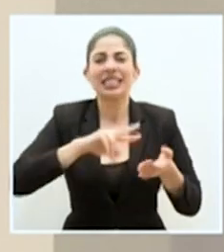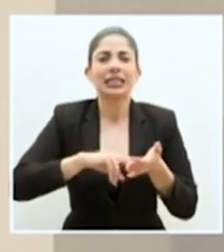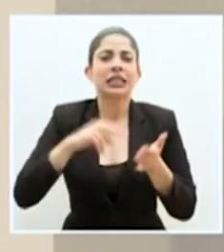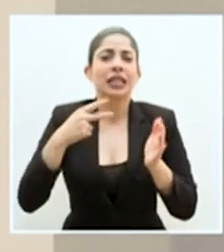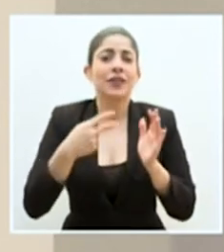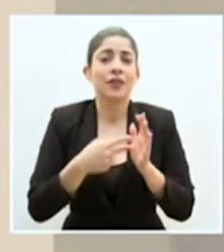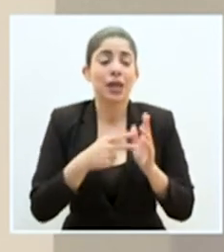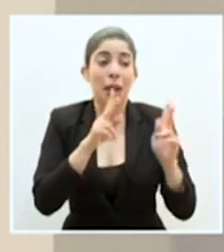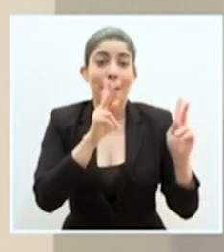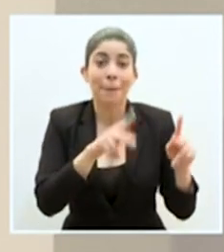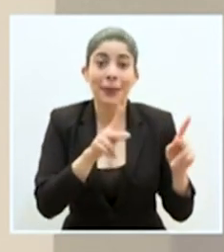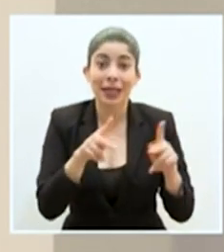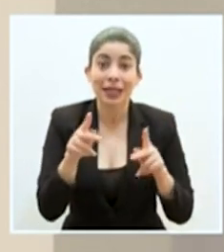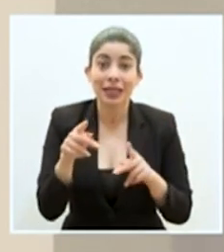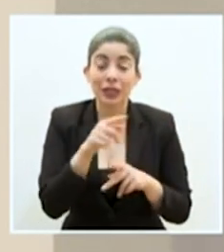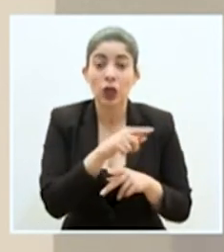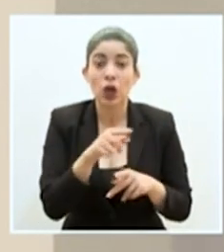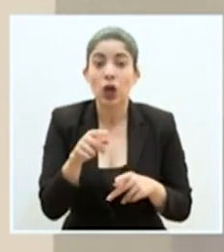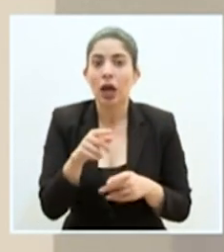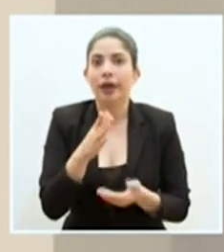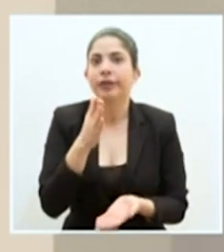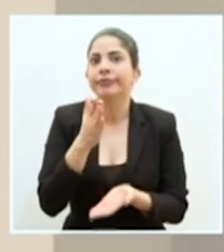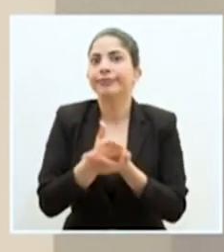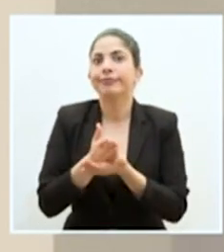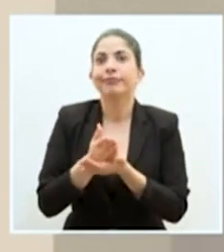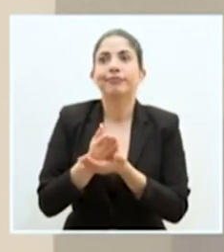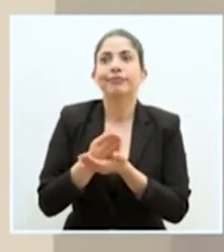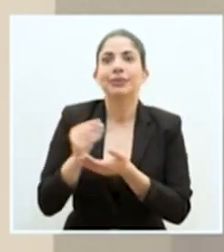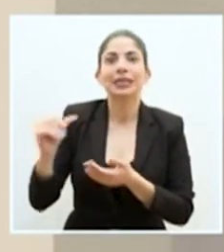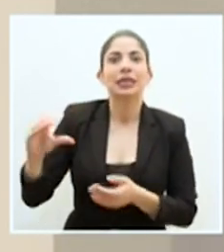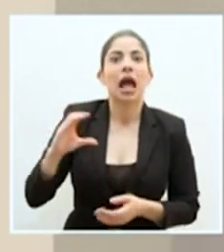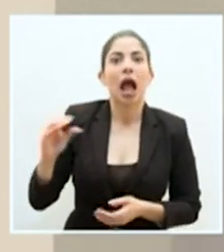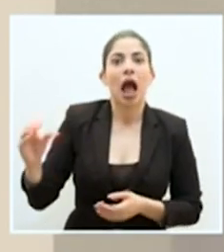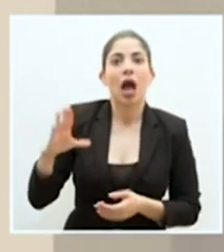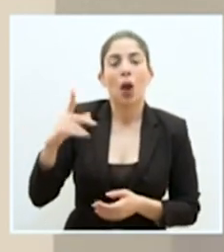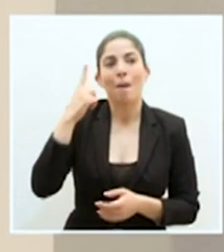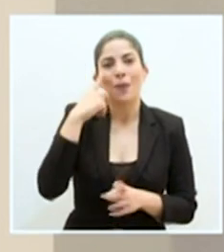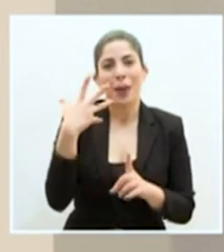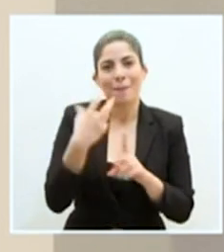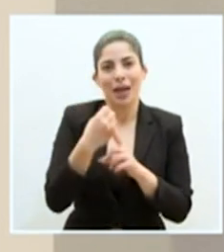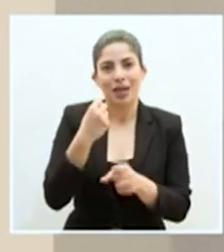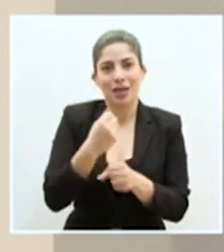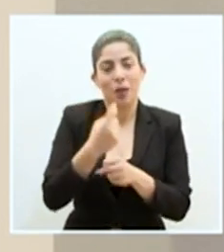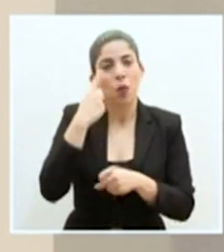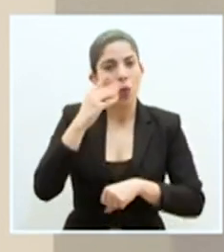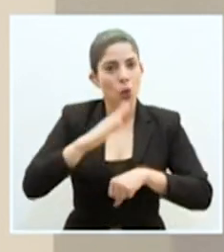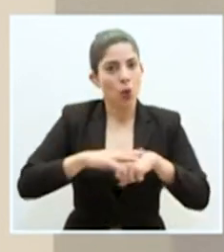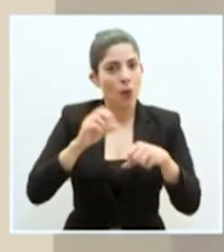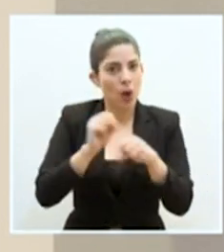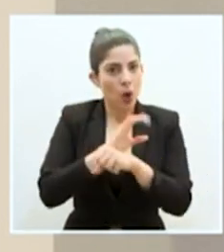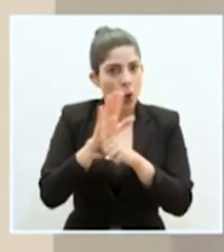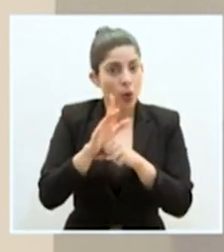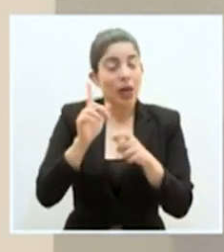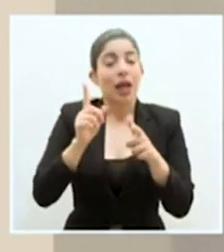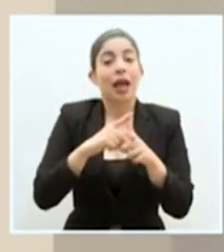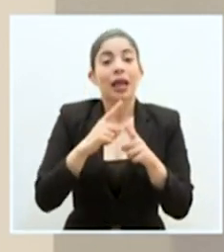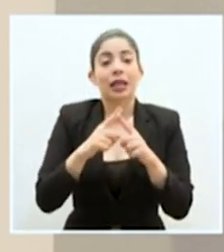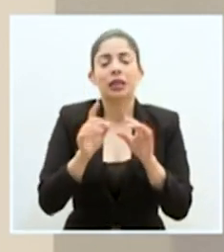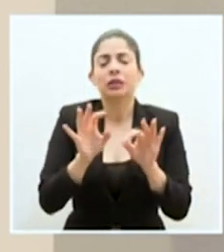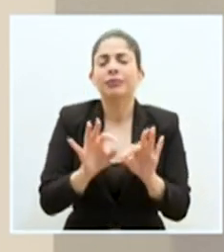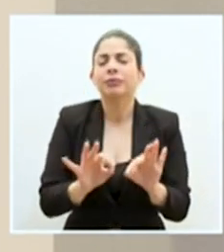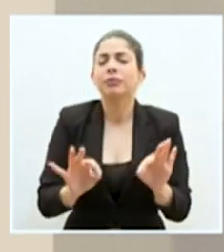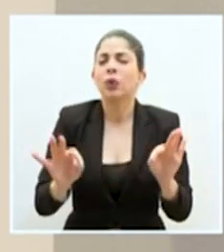decir que estas personas han dejado de percibir ingresos por la afectación laboral que han tenido por el COVID-19, así que resulta